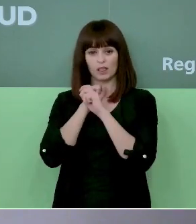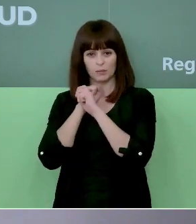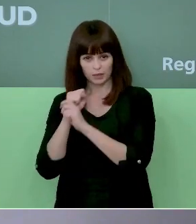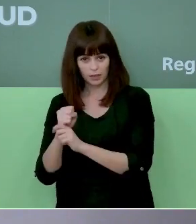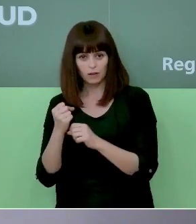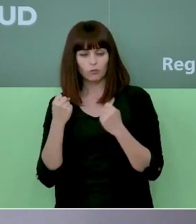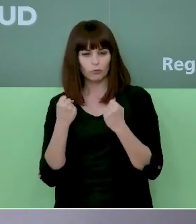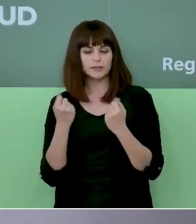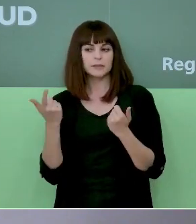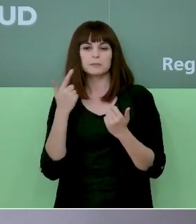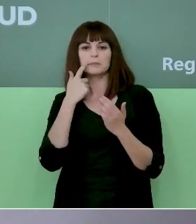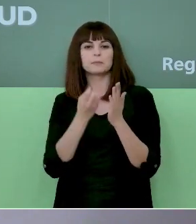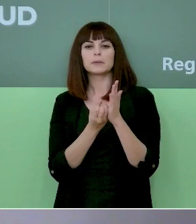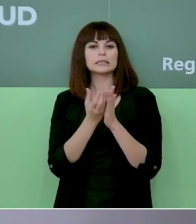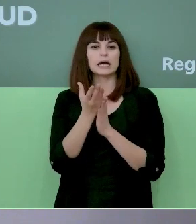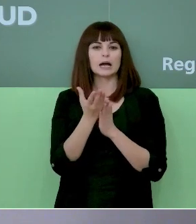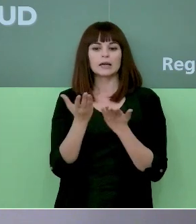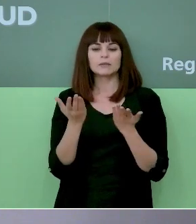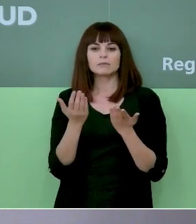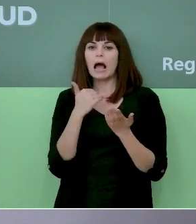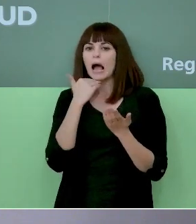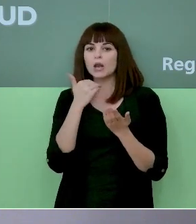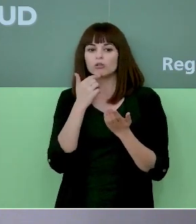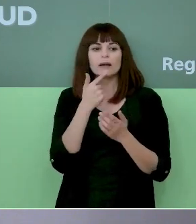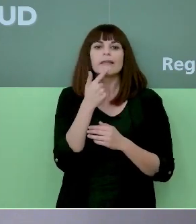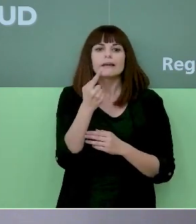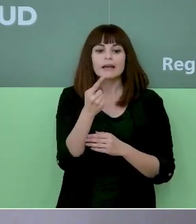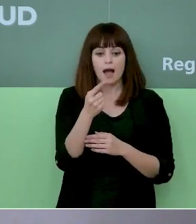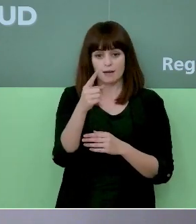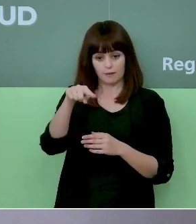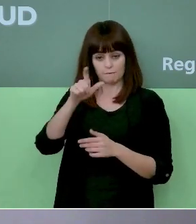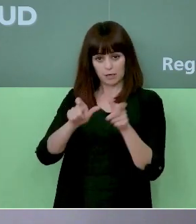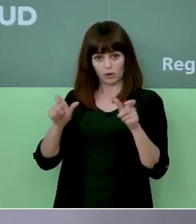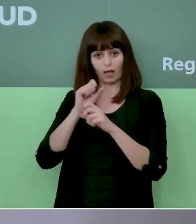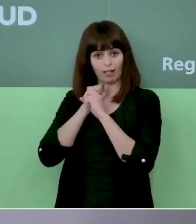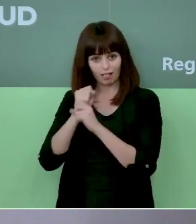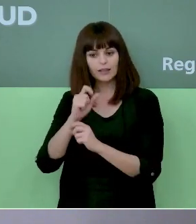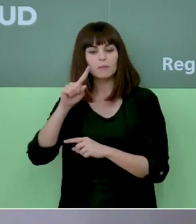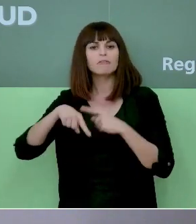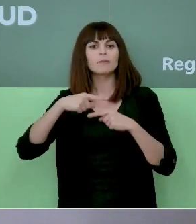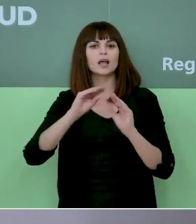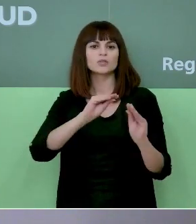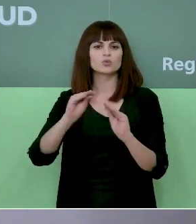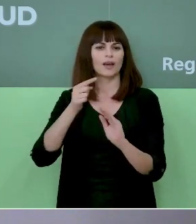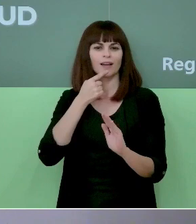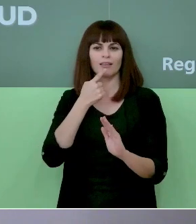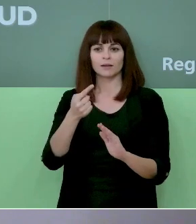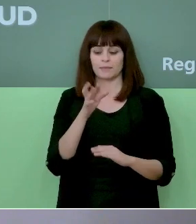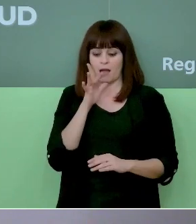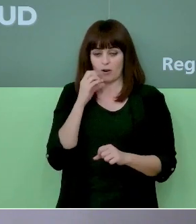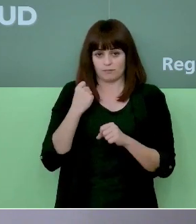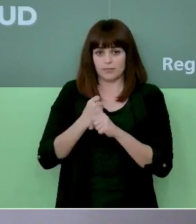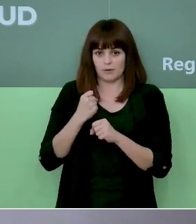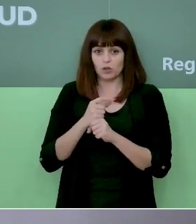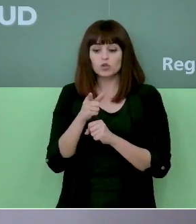¿qué mensaje les trasladaría a ellos y a sus familias? Bueno, que estamos trabajando, son